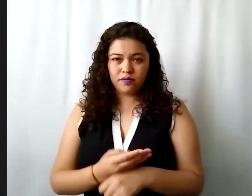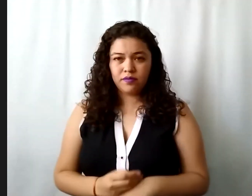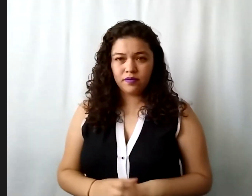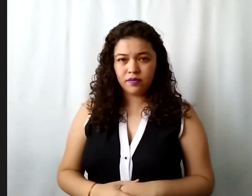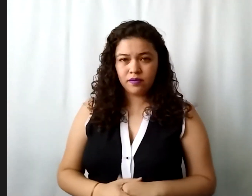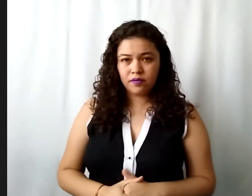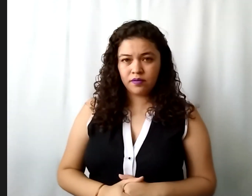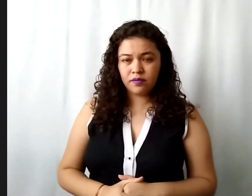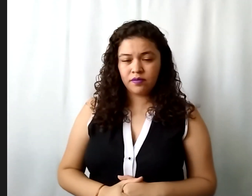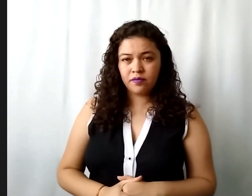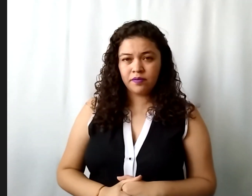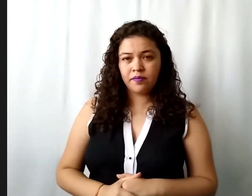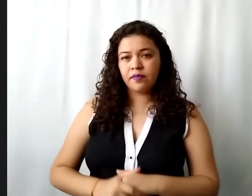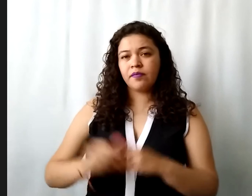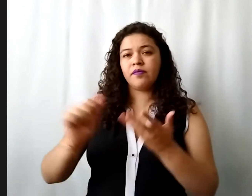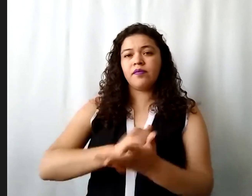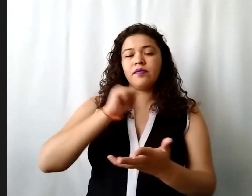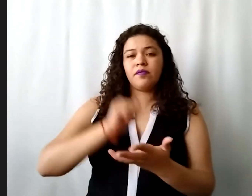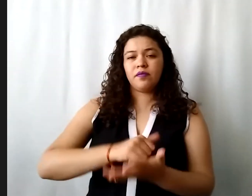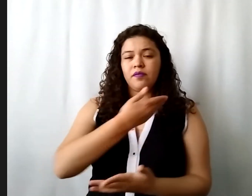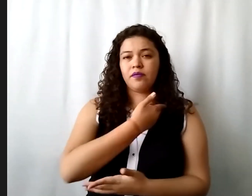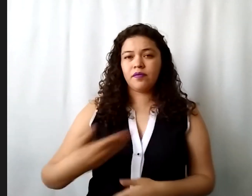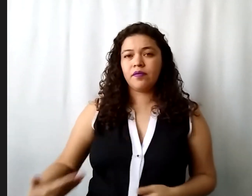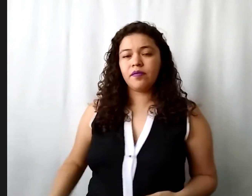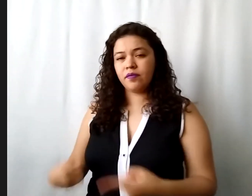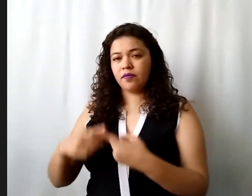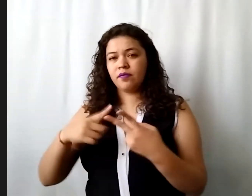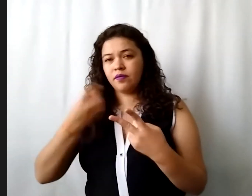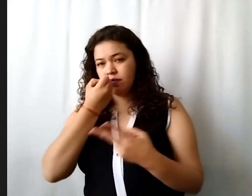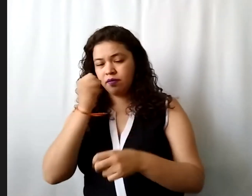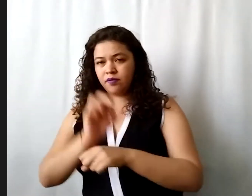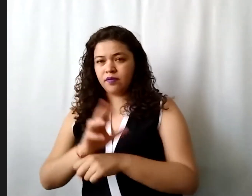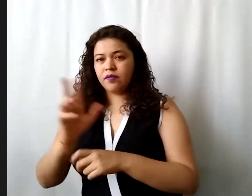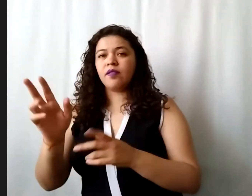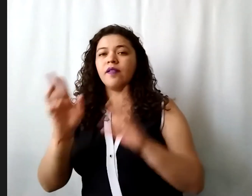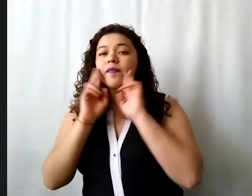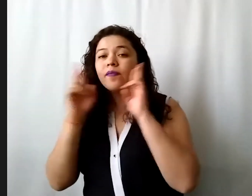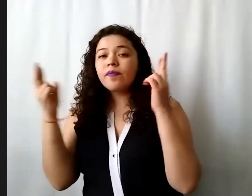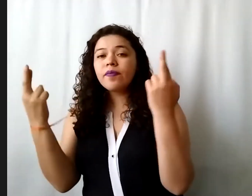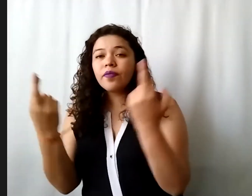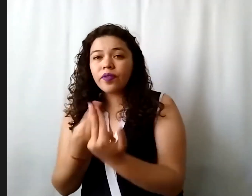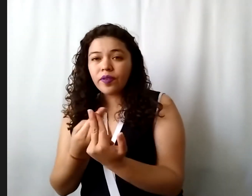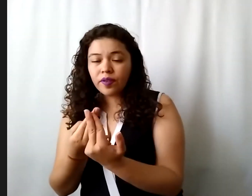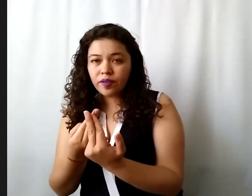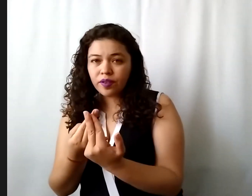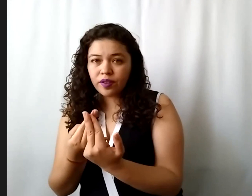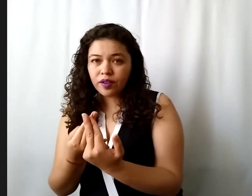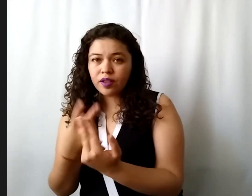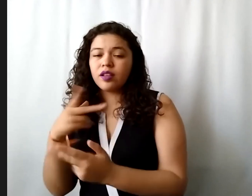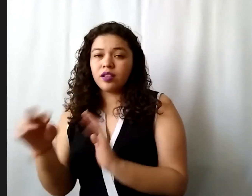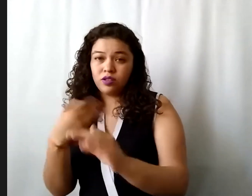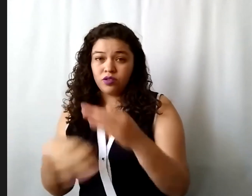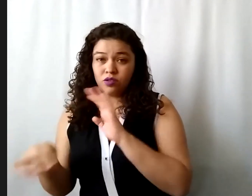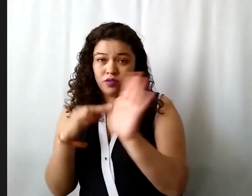el acta debe de ser firmada por presidente y secretario de la sesión si está muy bien si firman todos